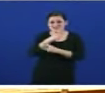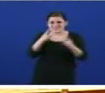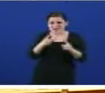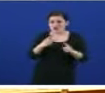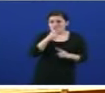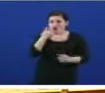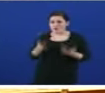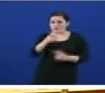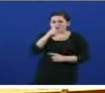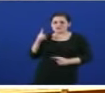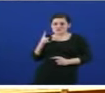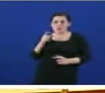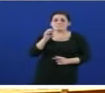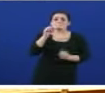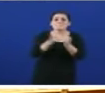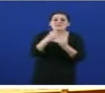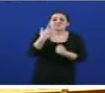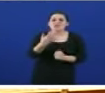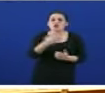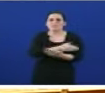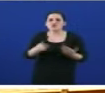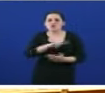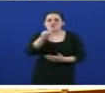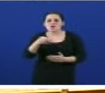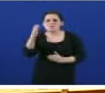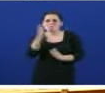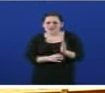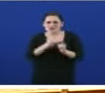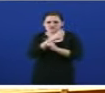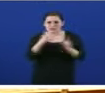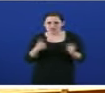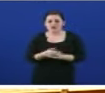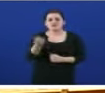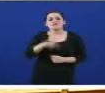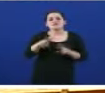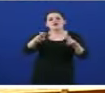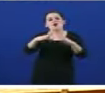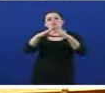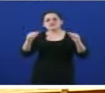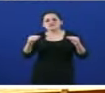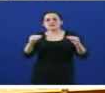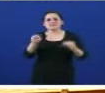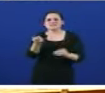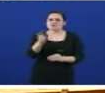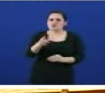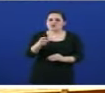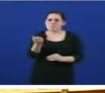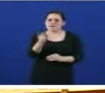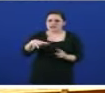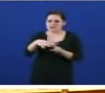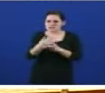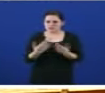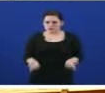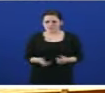millóns de euros menos. En as universidades a situación é similar. É consciente, señor